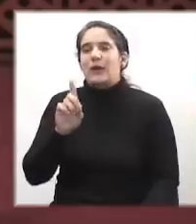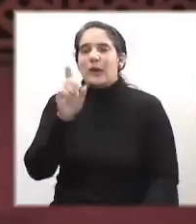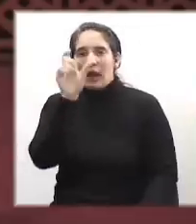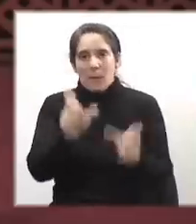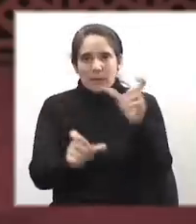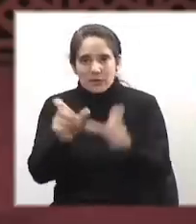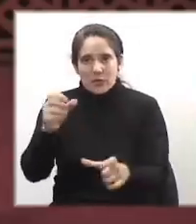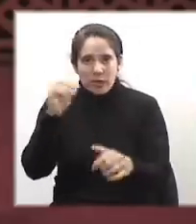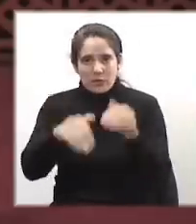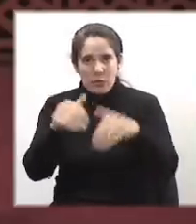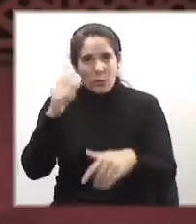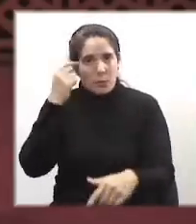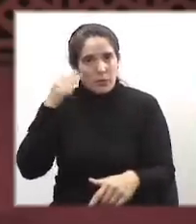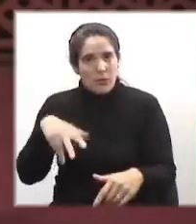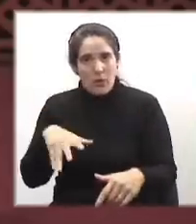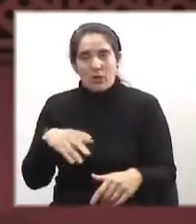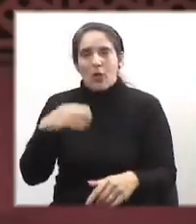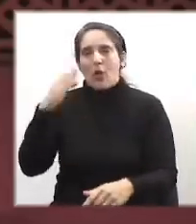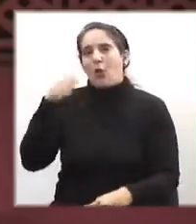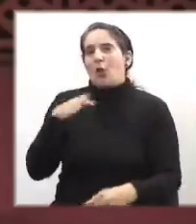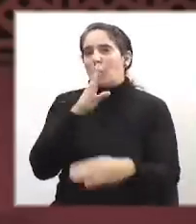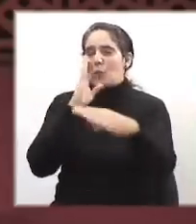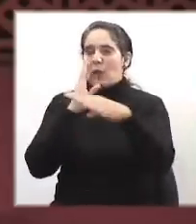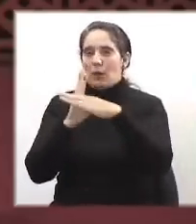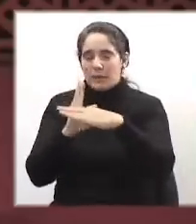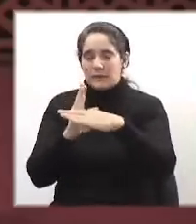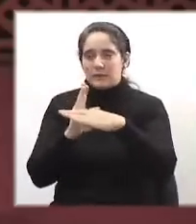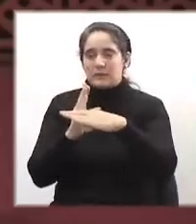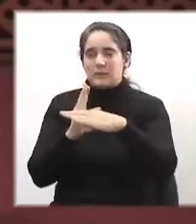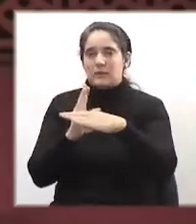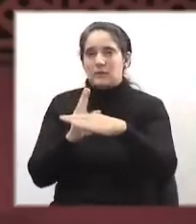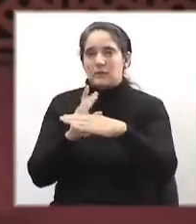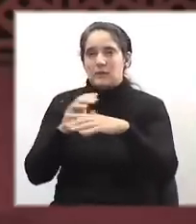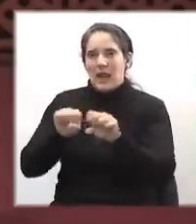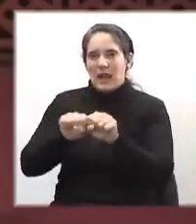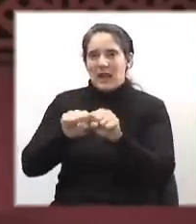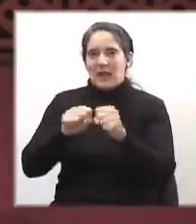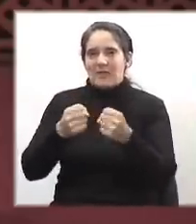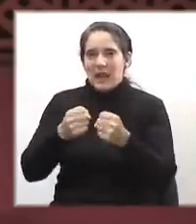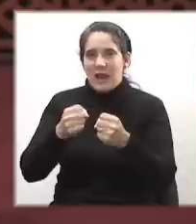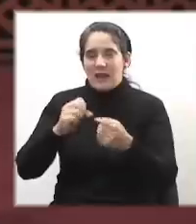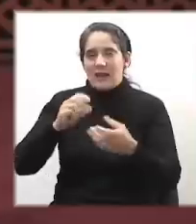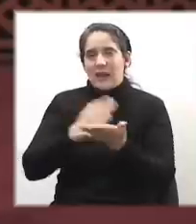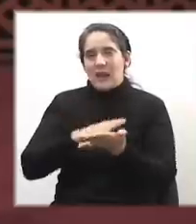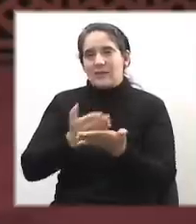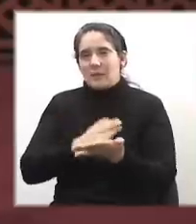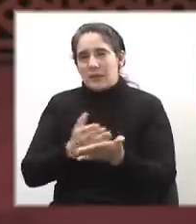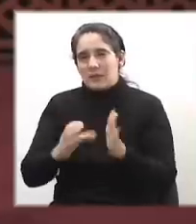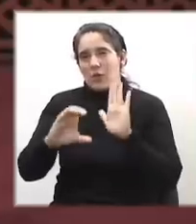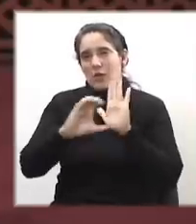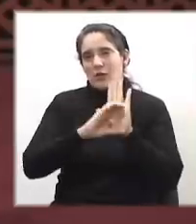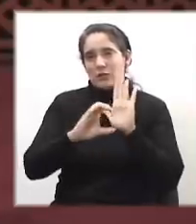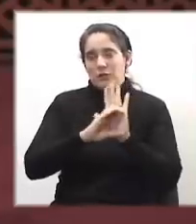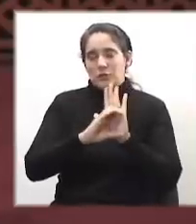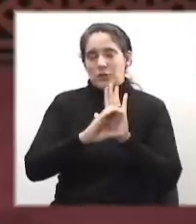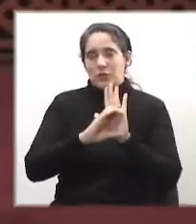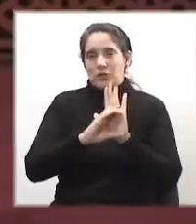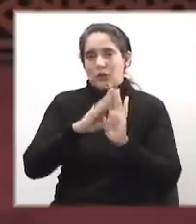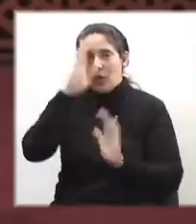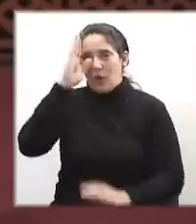pueblo uruguayo en las urnas. Nunca más el requebrajamiento de la Constitución de la República.